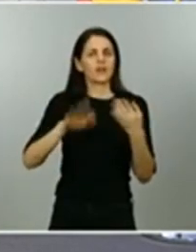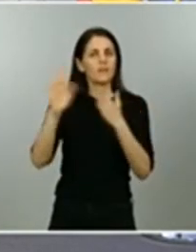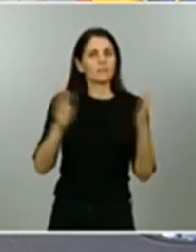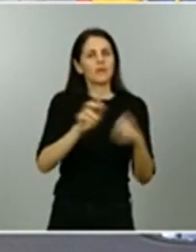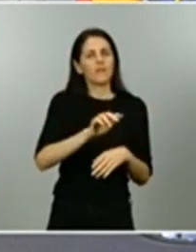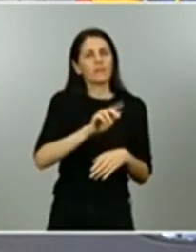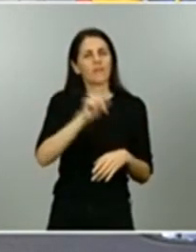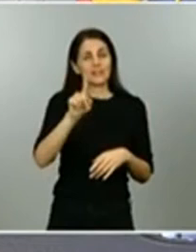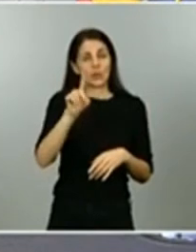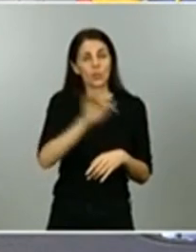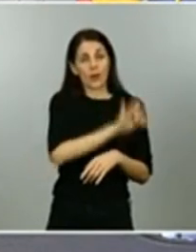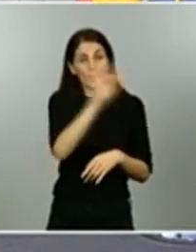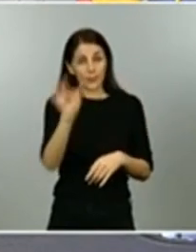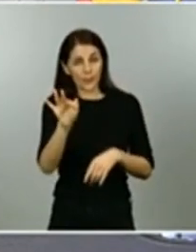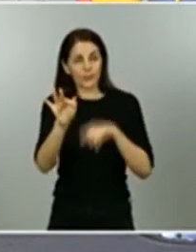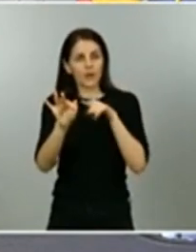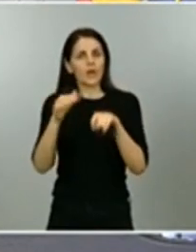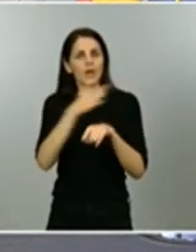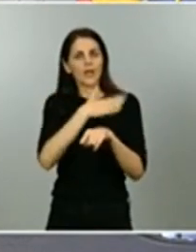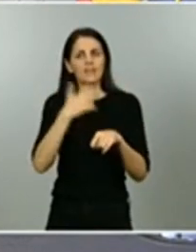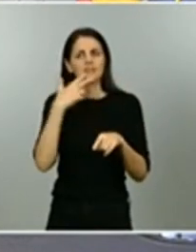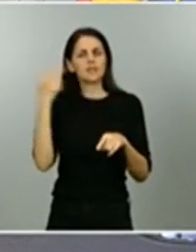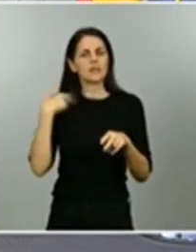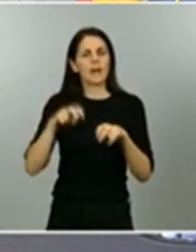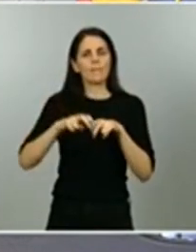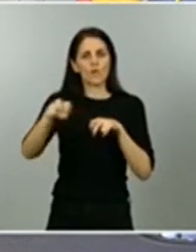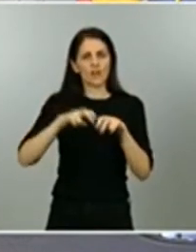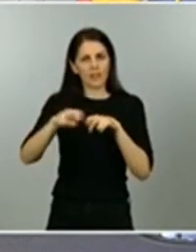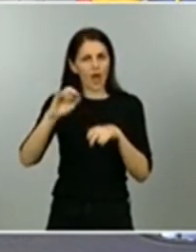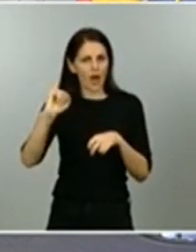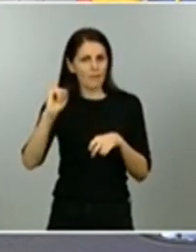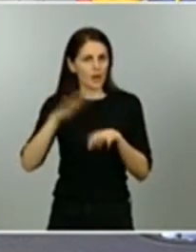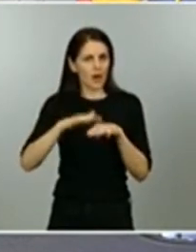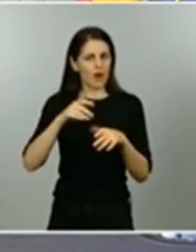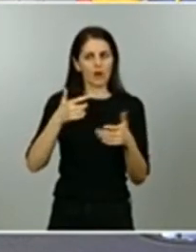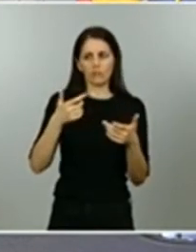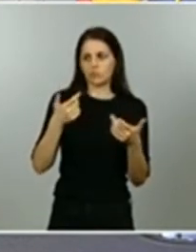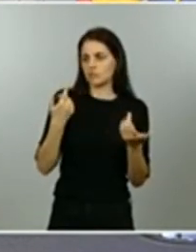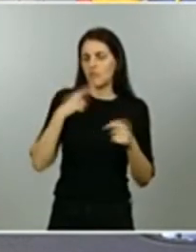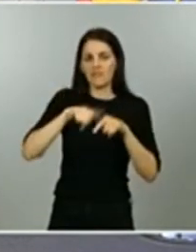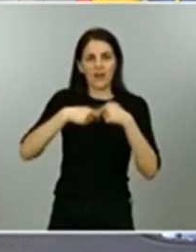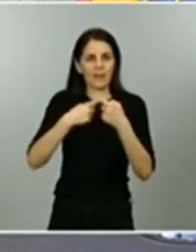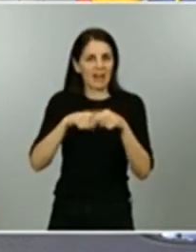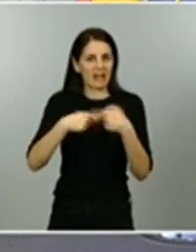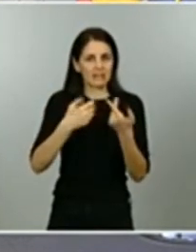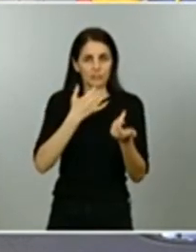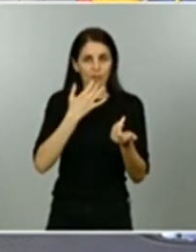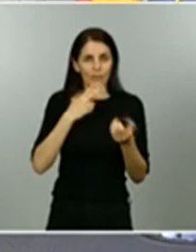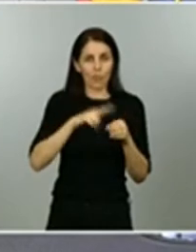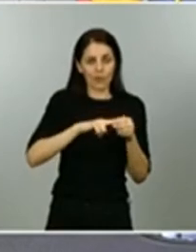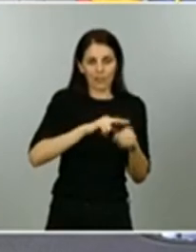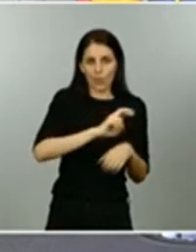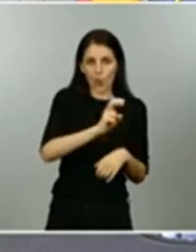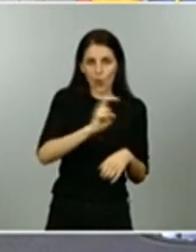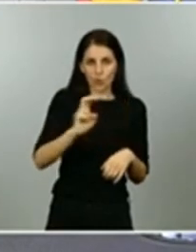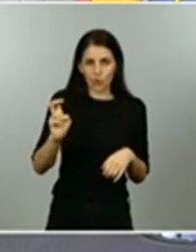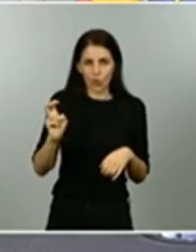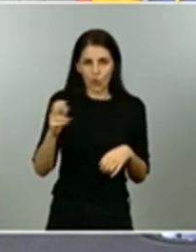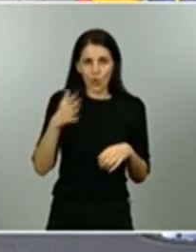para ir a ver a familiares que vivan en municipios diferentes del nuestro pero dentro de la misma isla o de la misma provincia